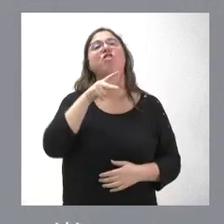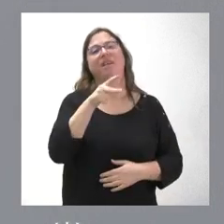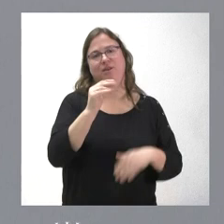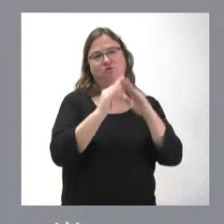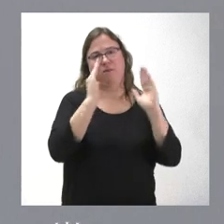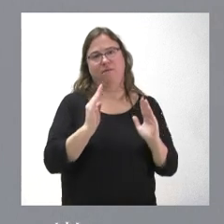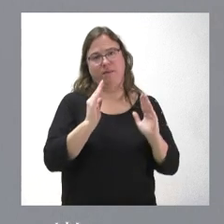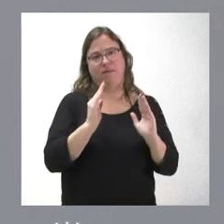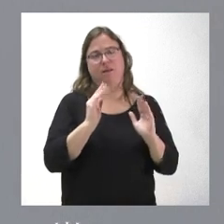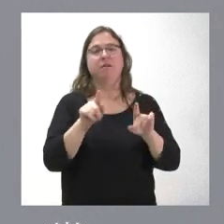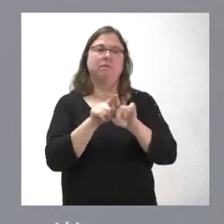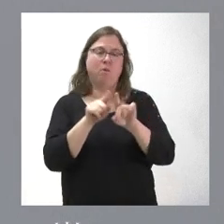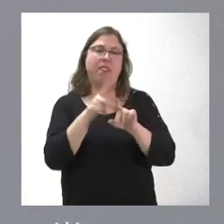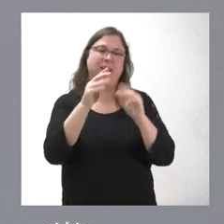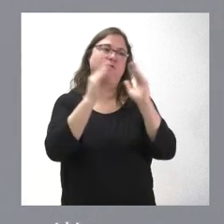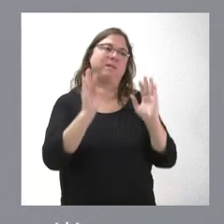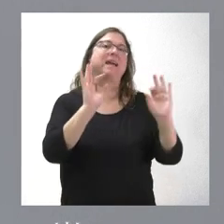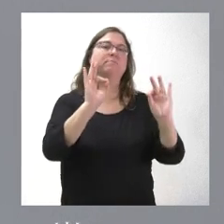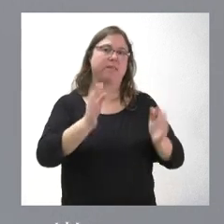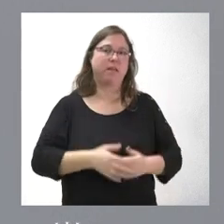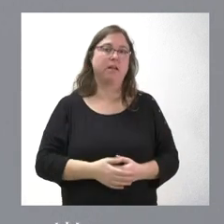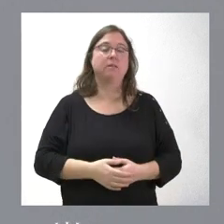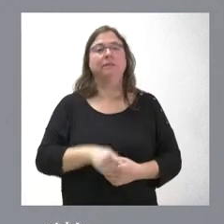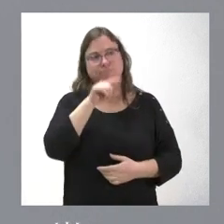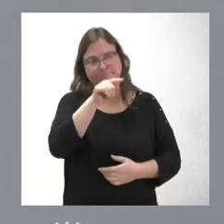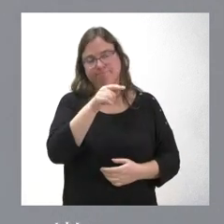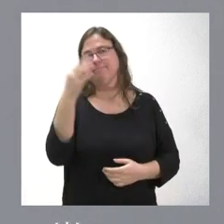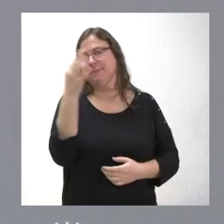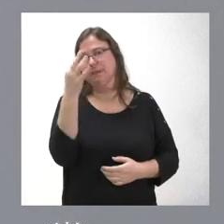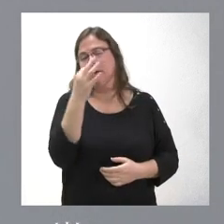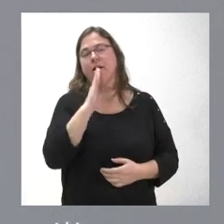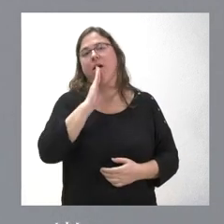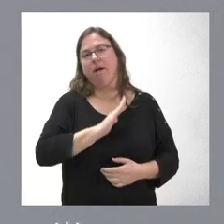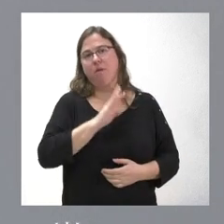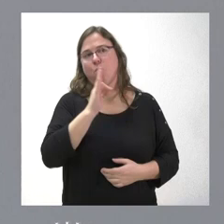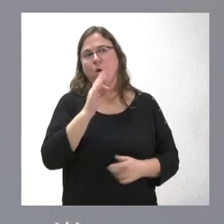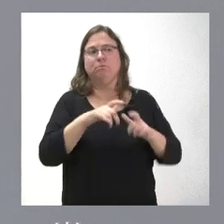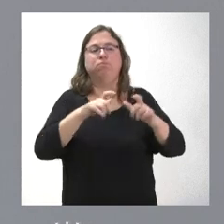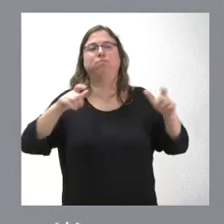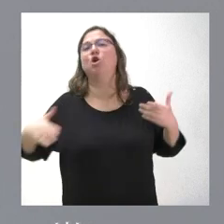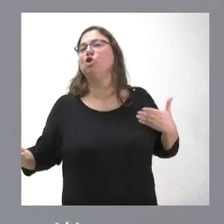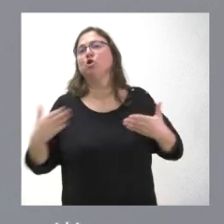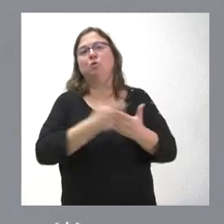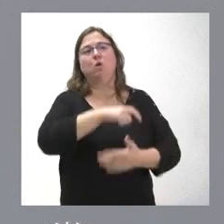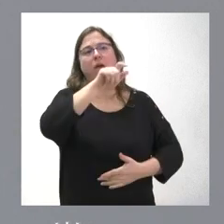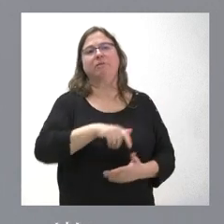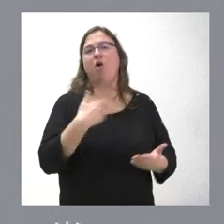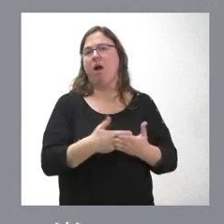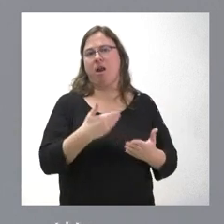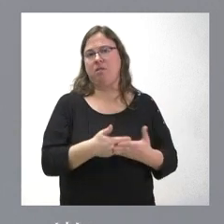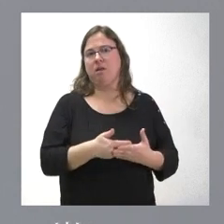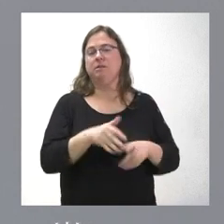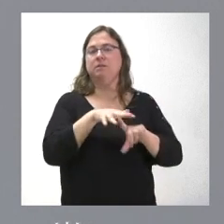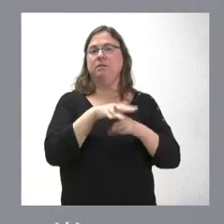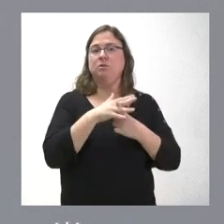subvenciones, que es el derecho a la vivienda. Es un derecho especial. Y, por tanto, ahí sí que nos parece oportuno extenderlo para garantizar a todos los solicitados que cumplan todas las